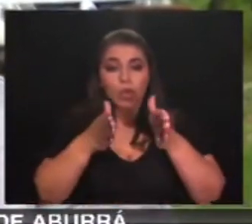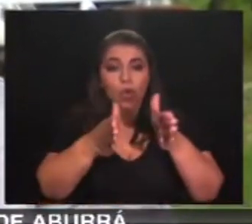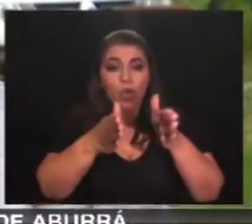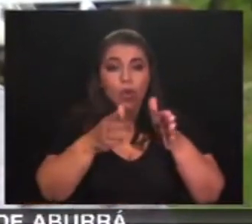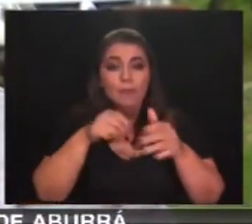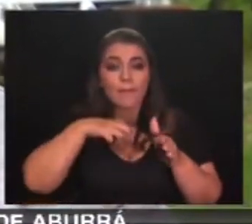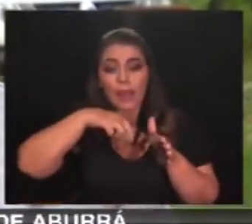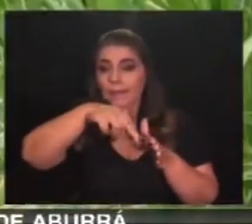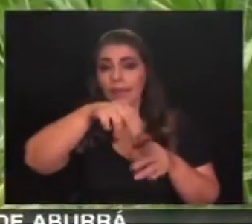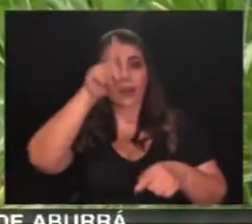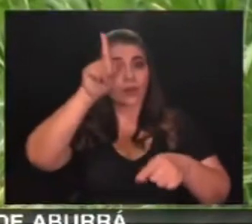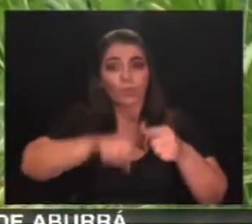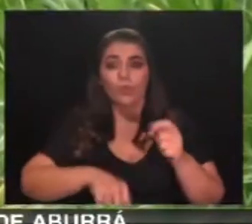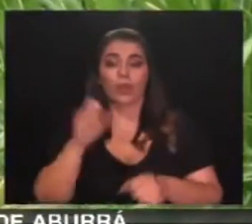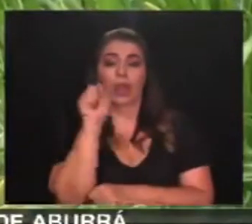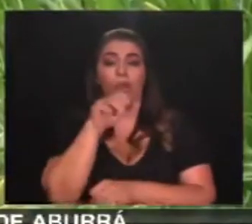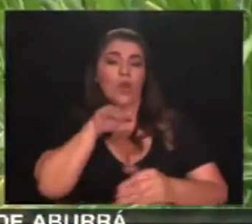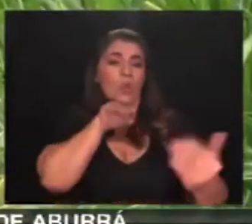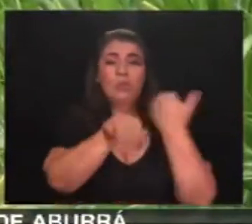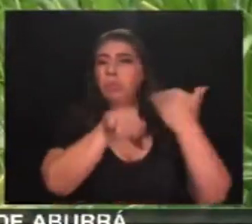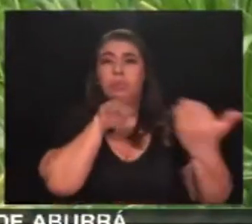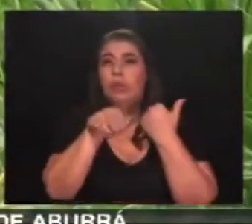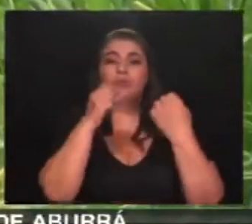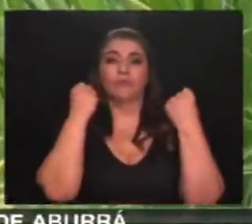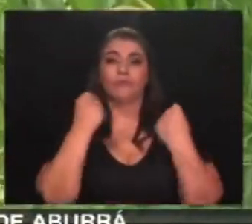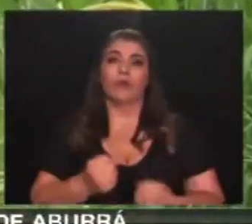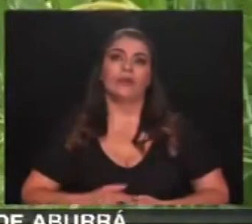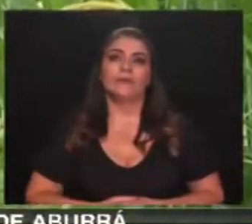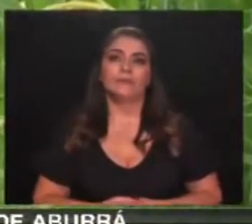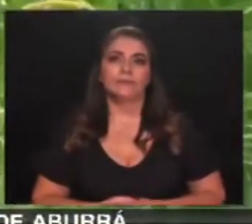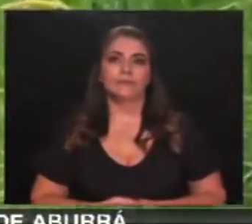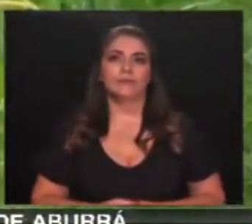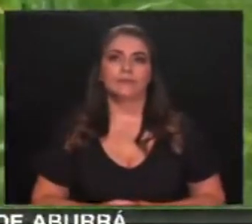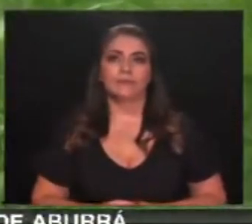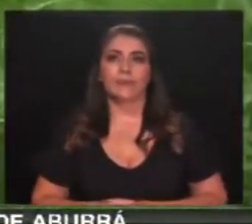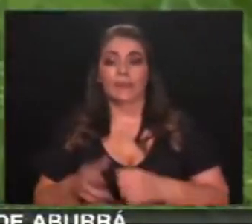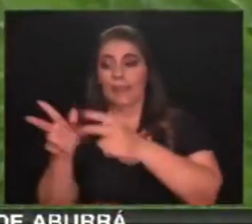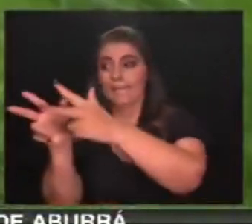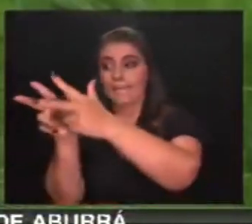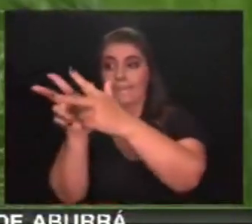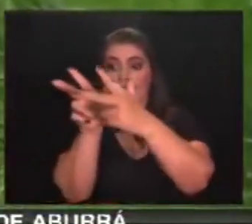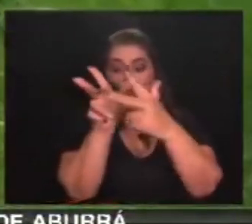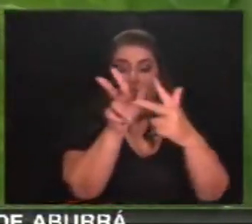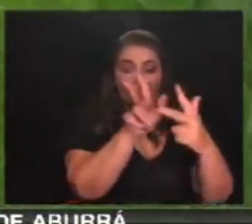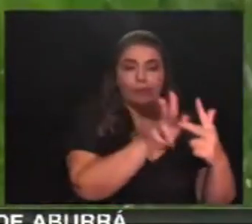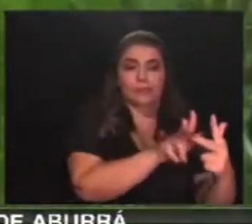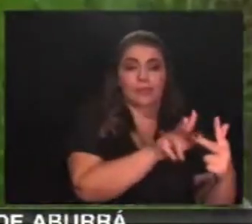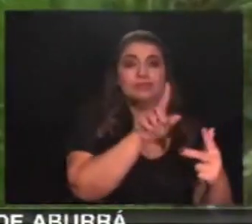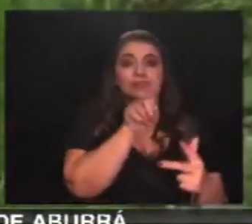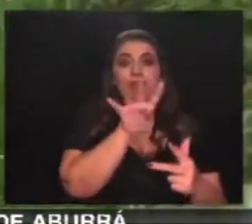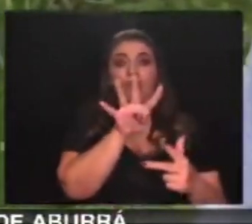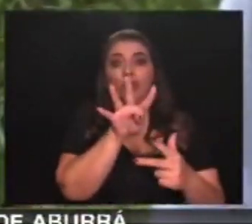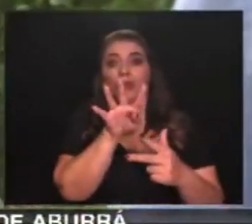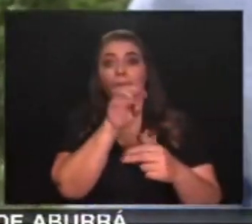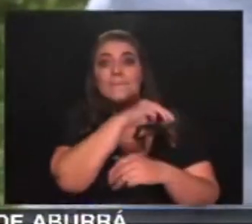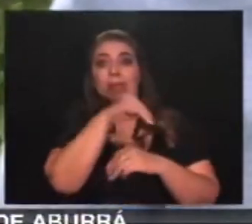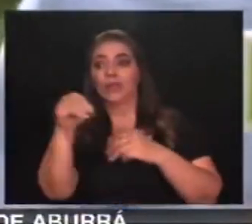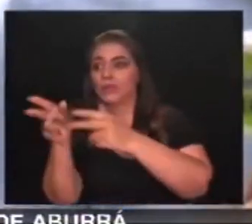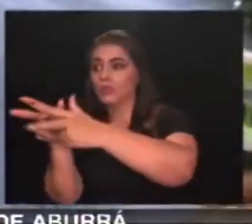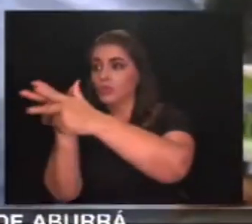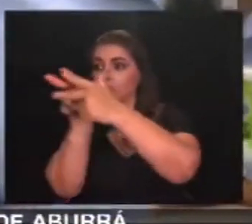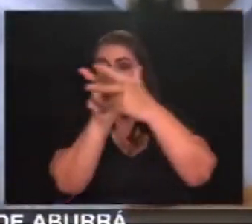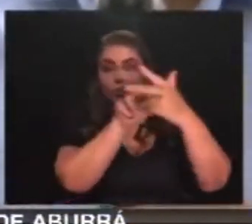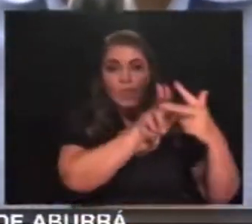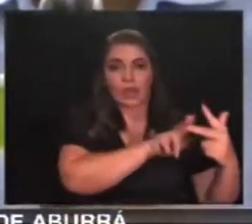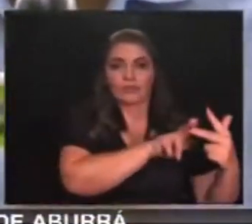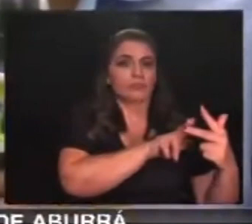peligro inminente. La falta de este puente de 64 metros ha obligado a centenares de personas